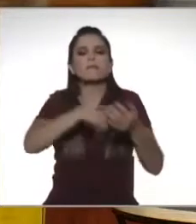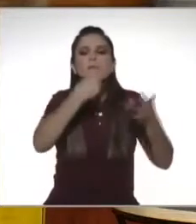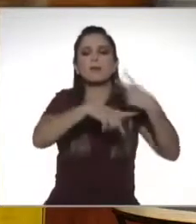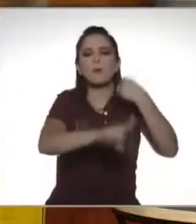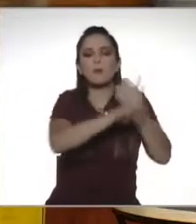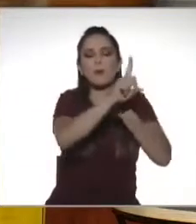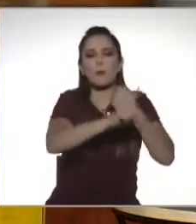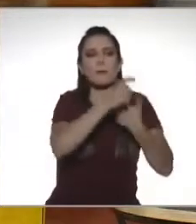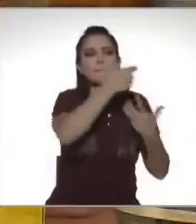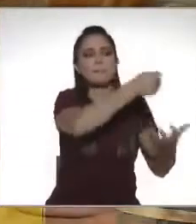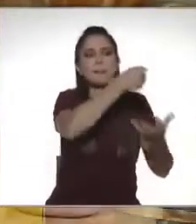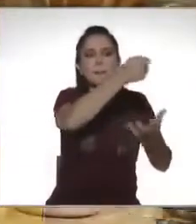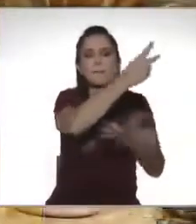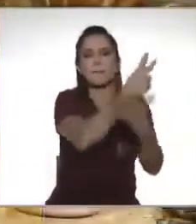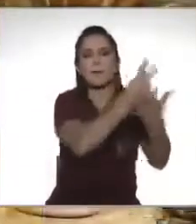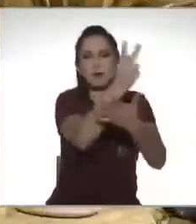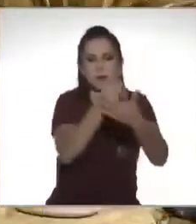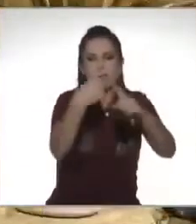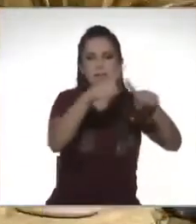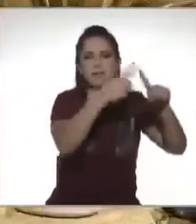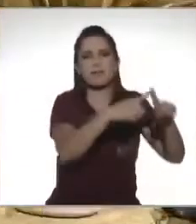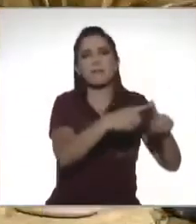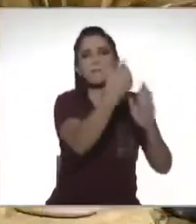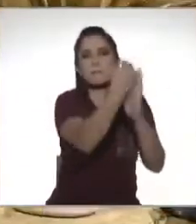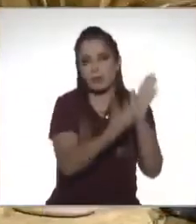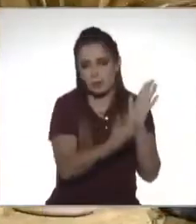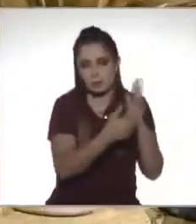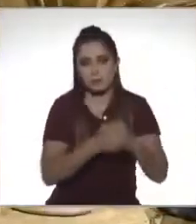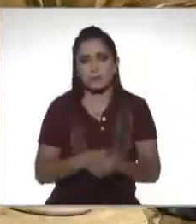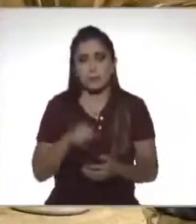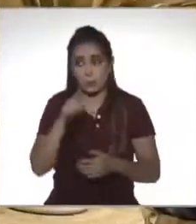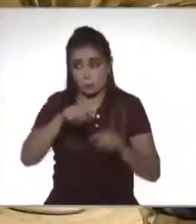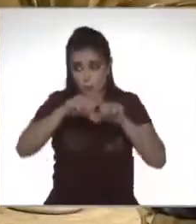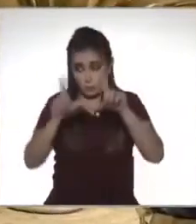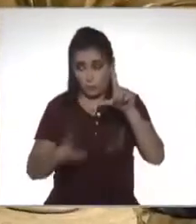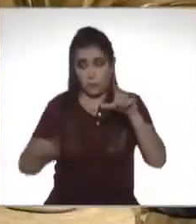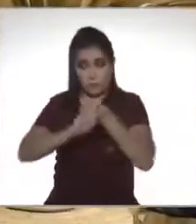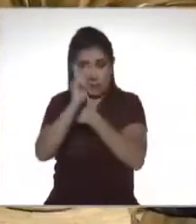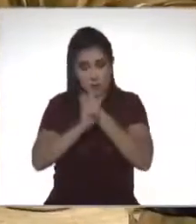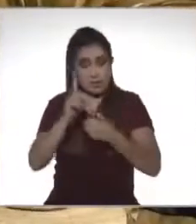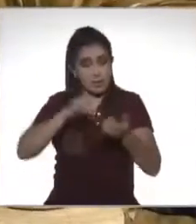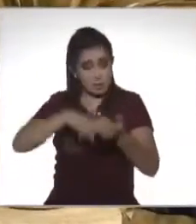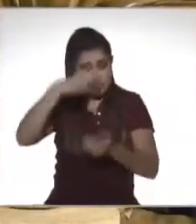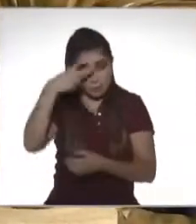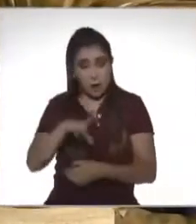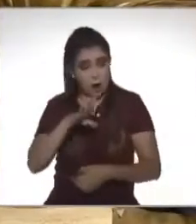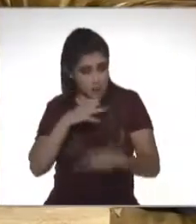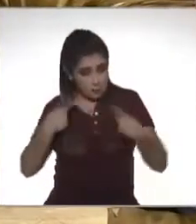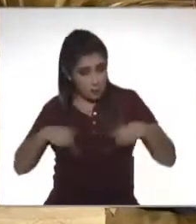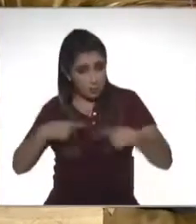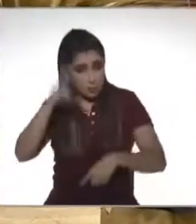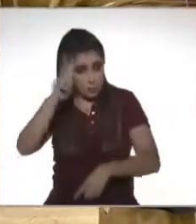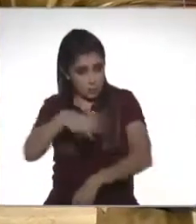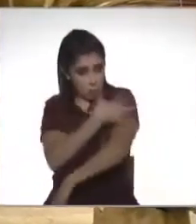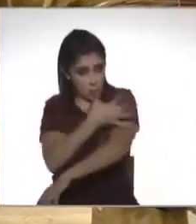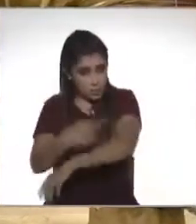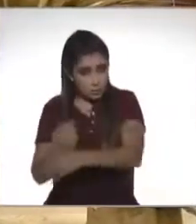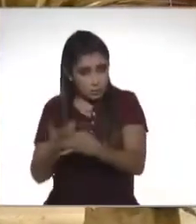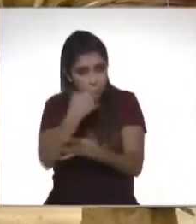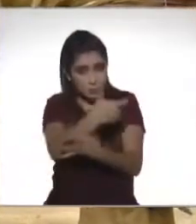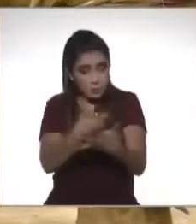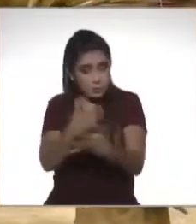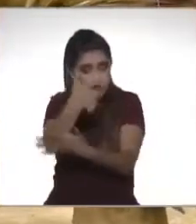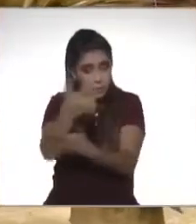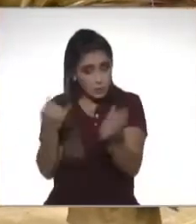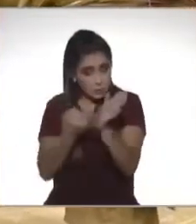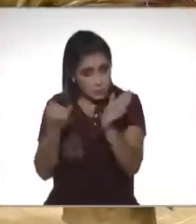cómo ven el panorama actual en nuestro país? ¿Realmente hay una cultura tributaria? ¿Realmente está marcado en nosotros la